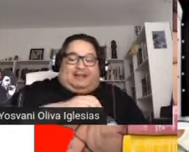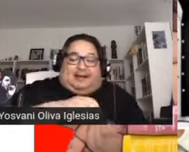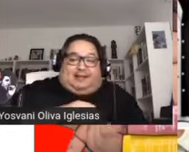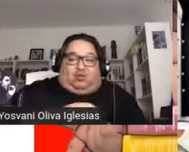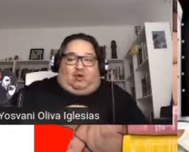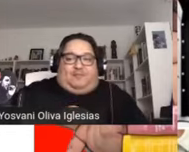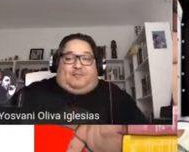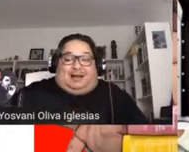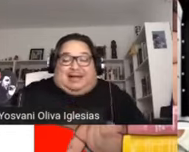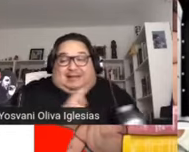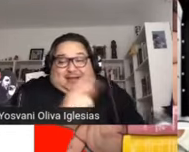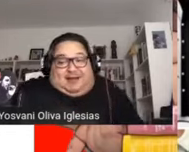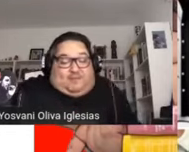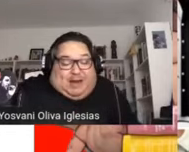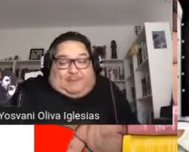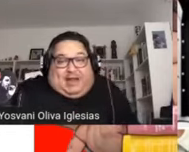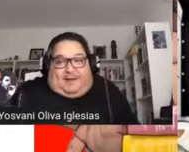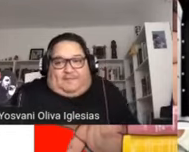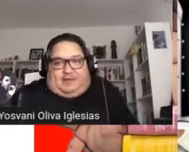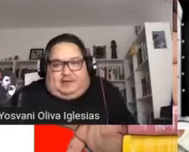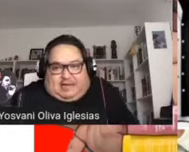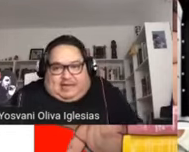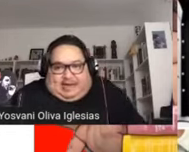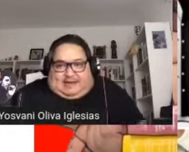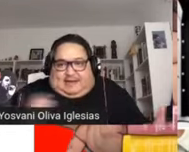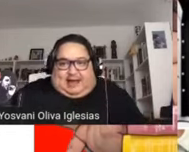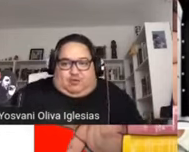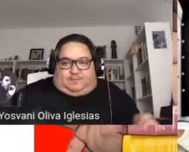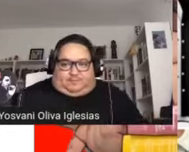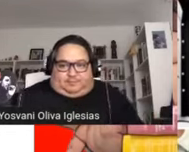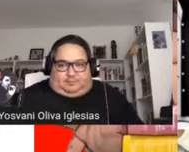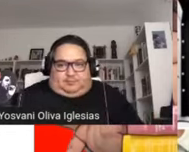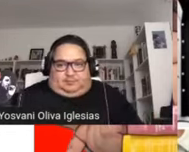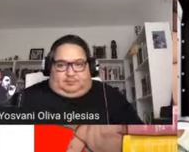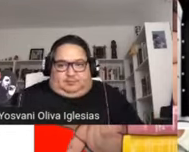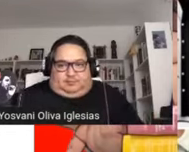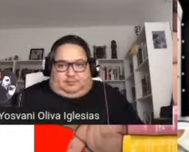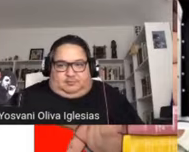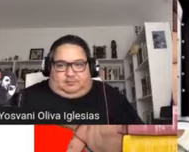Este artículo va a hacer hincapié en el lado.